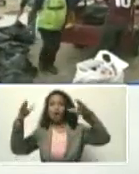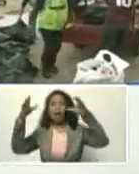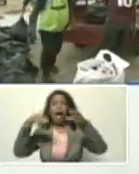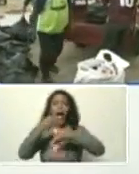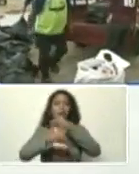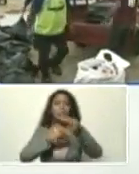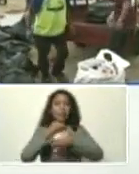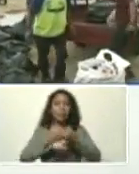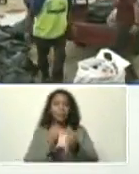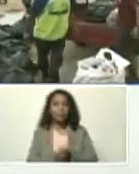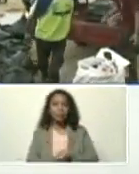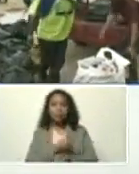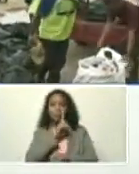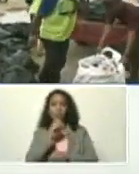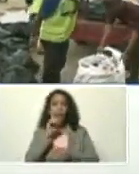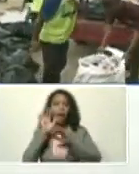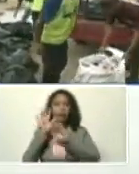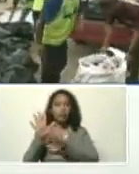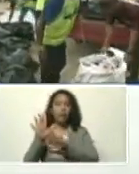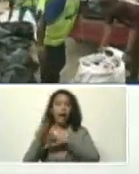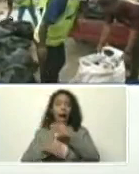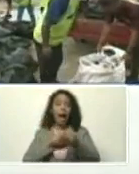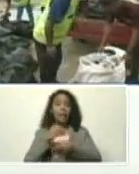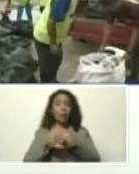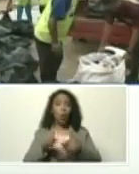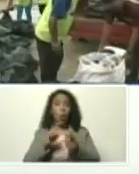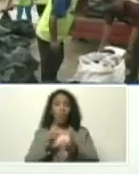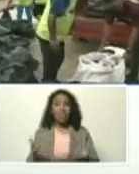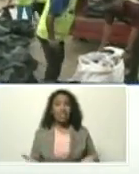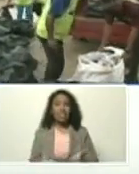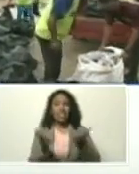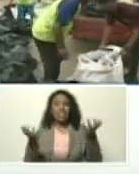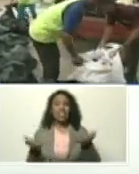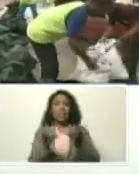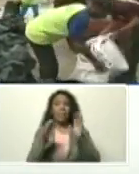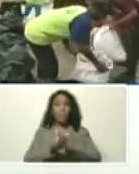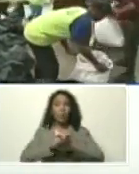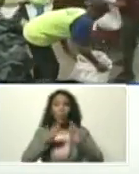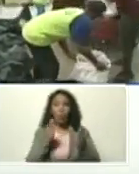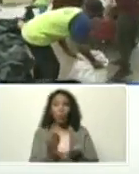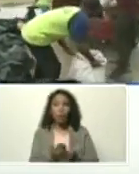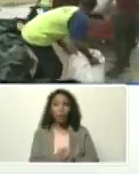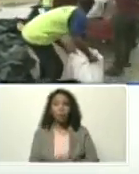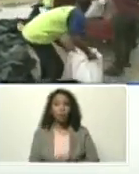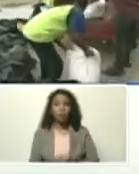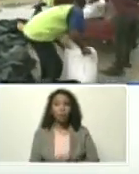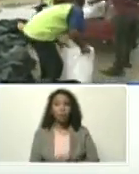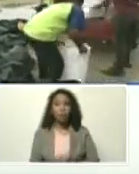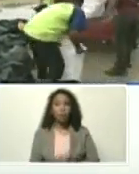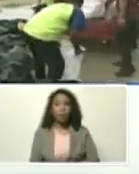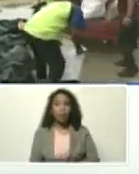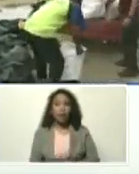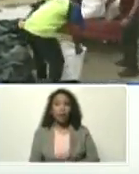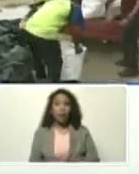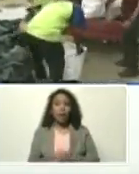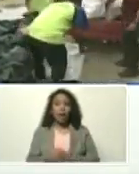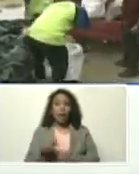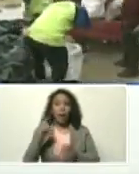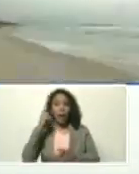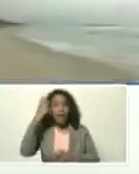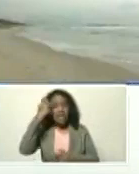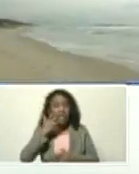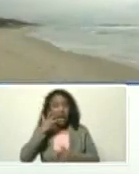invernadero, llamados así, que han generado, un calentamiento global, el deshielo, de los polos,